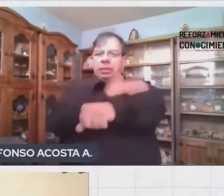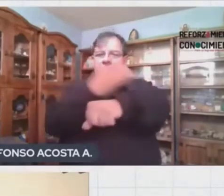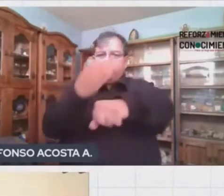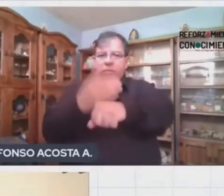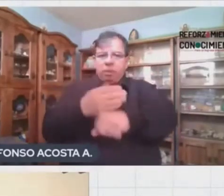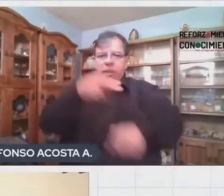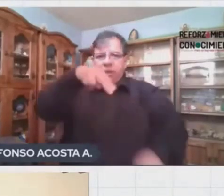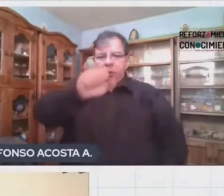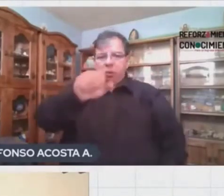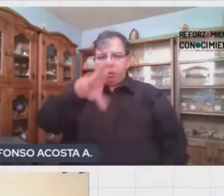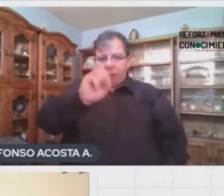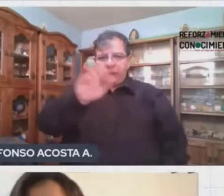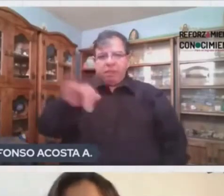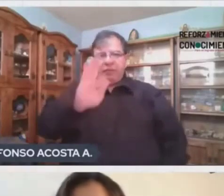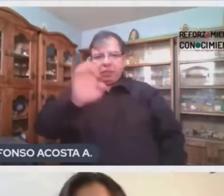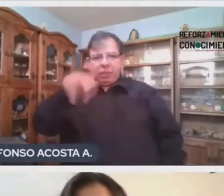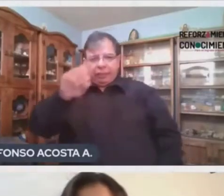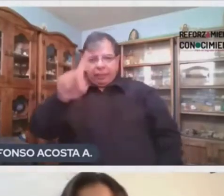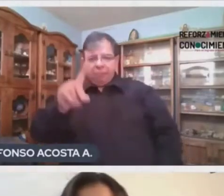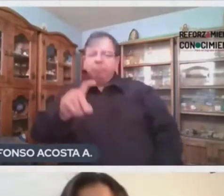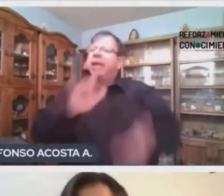Gracias, maestras, por estar con nosotros.